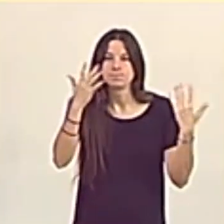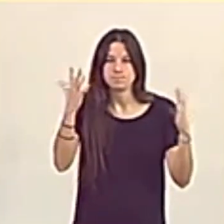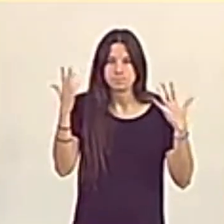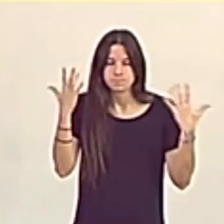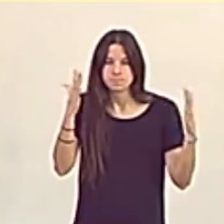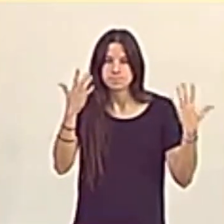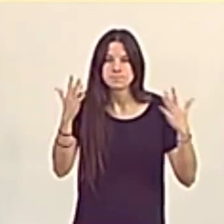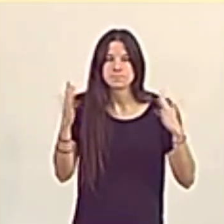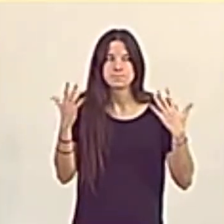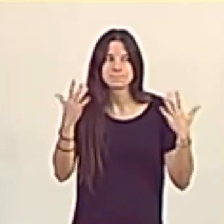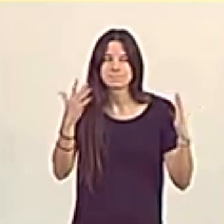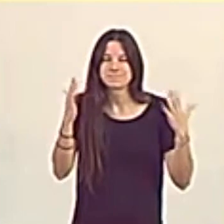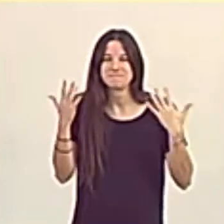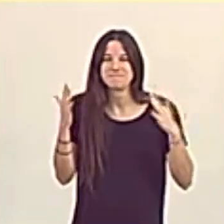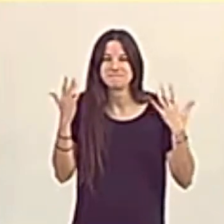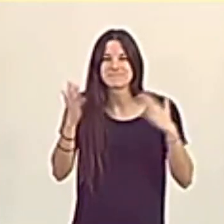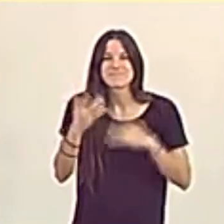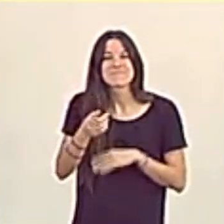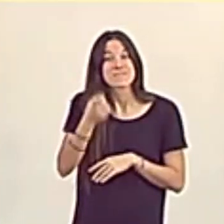Y mira que lo tienen fácil.